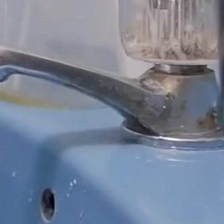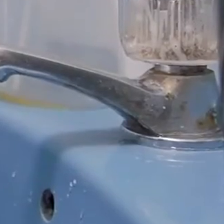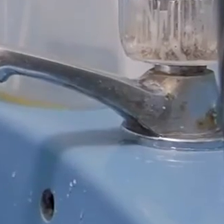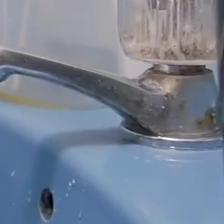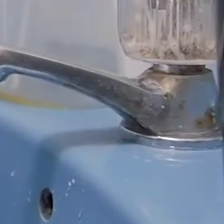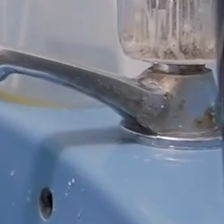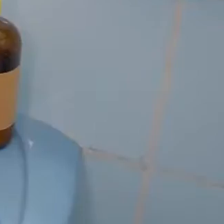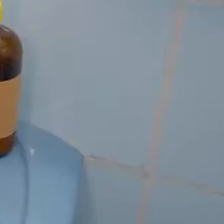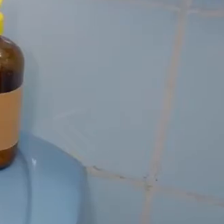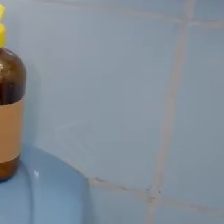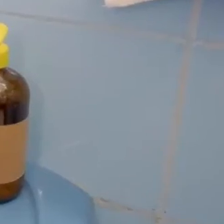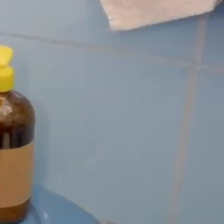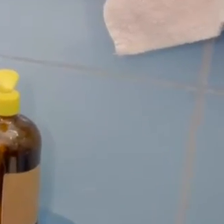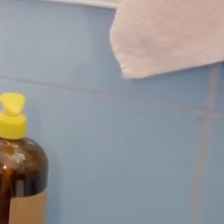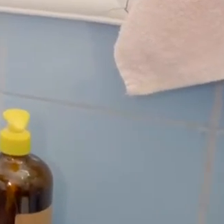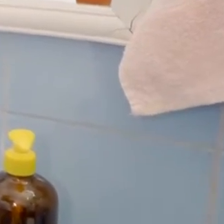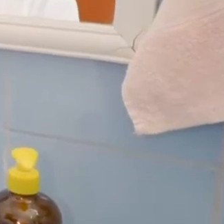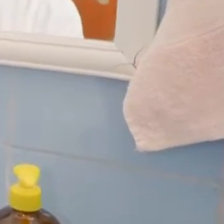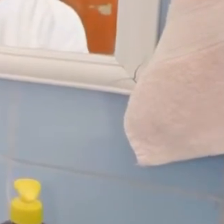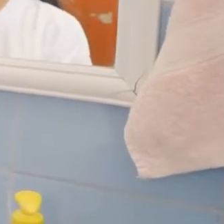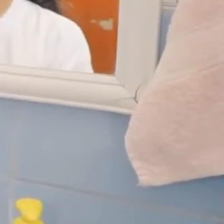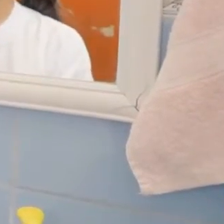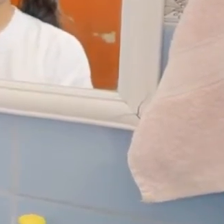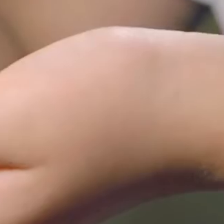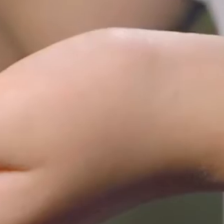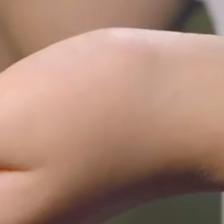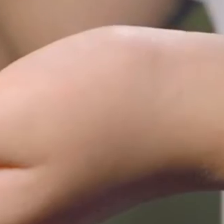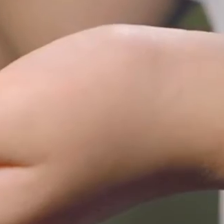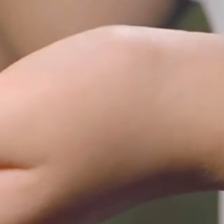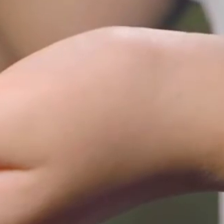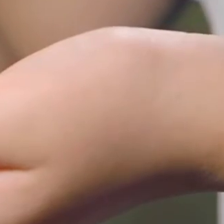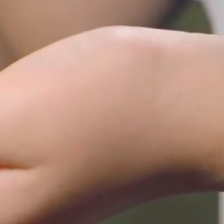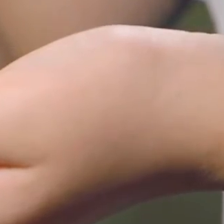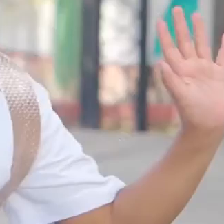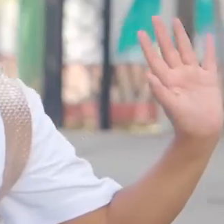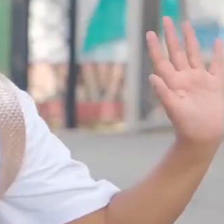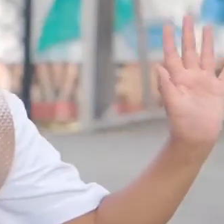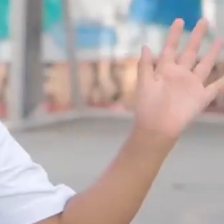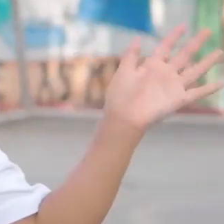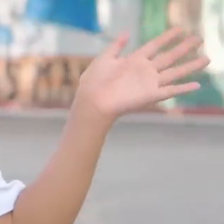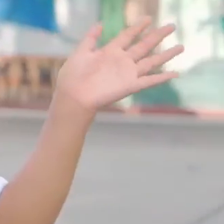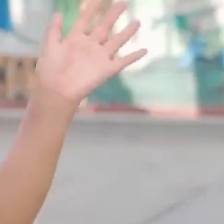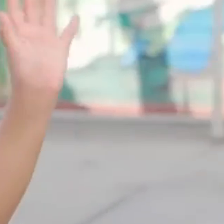Lavarnos las manos con agua y jabón. También podemos desinfectarlas con alcohol.